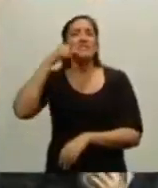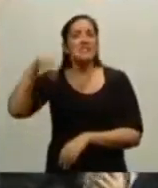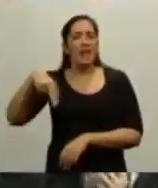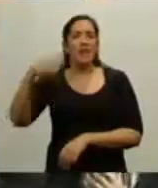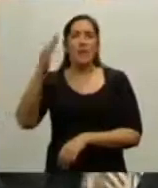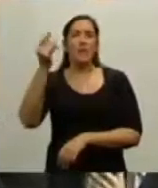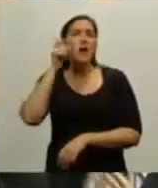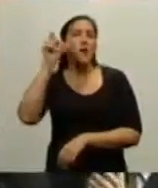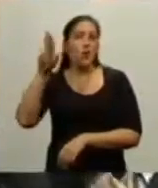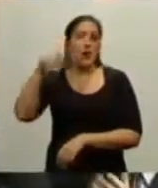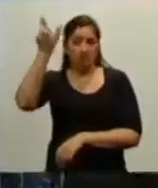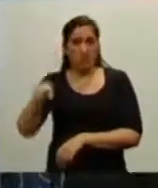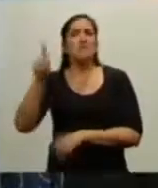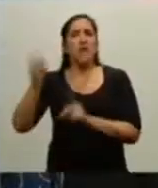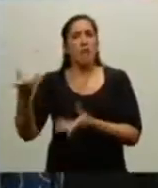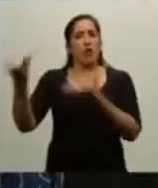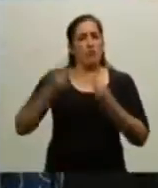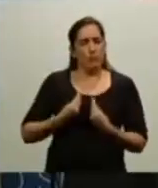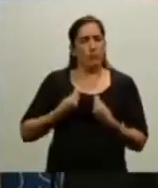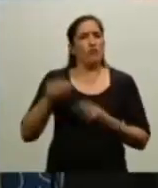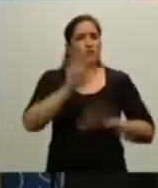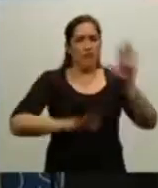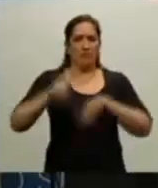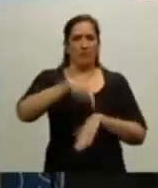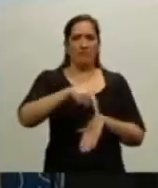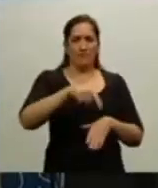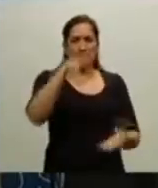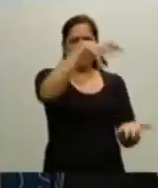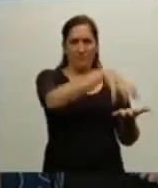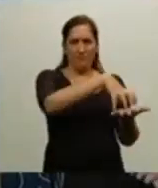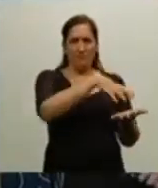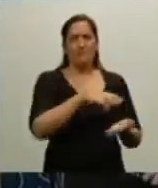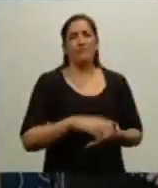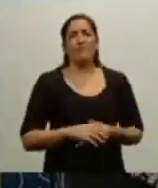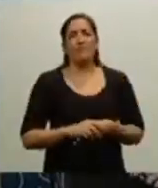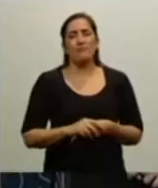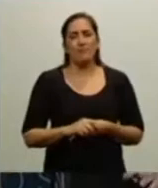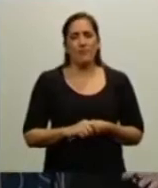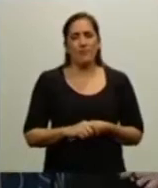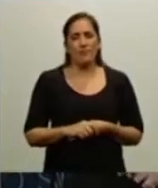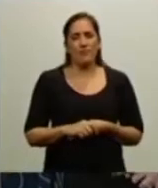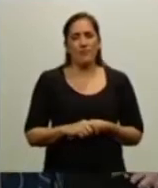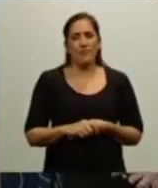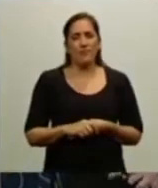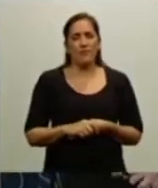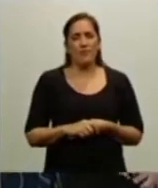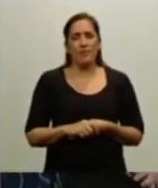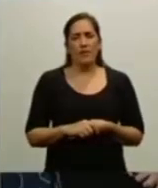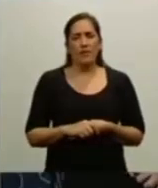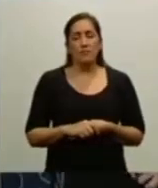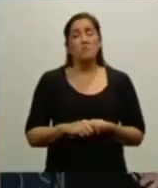en un recorrido